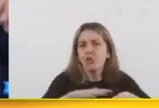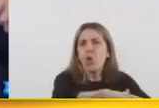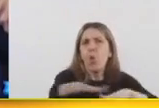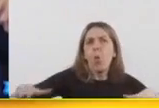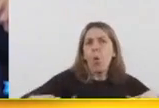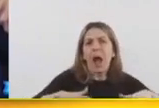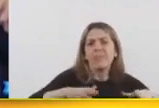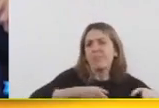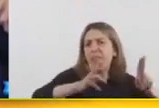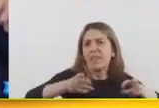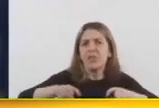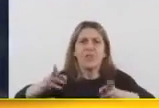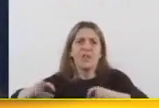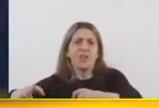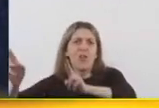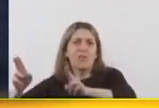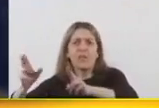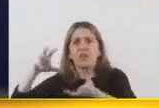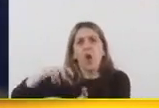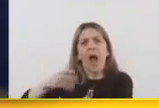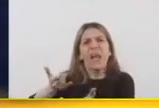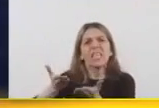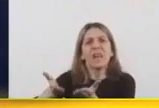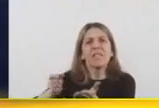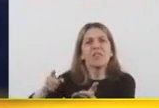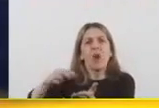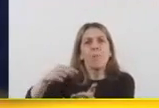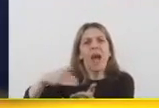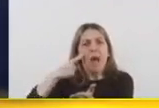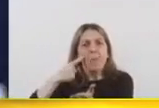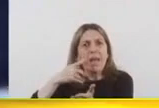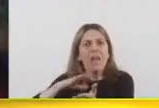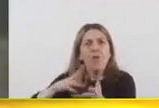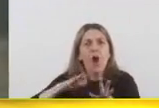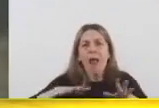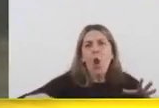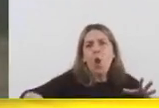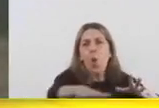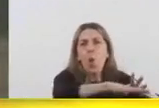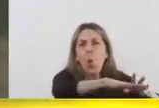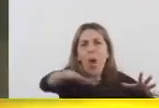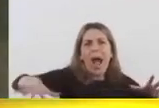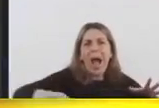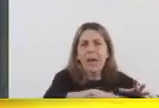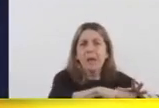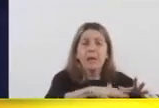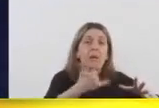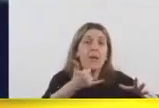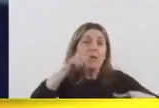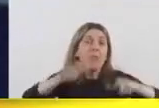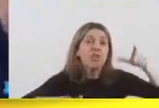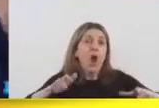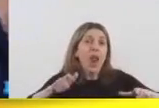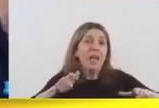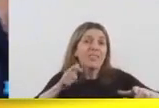donde están ahí los servicios del PAMI, y la atención que necesitan, y donde muchos adultos mayores que,